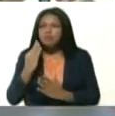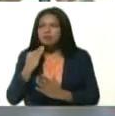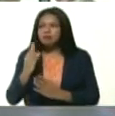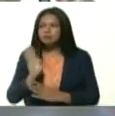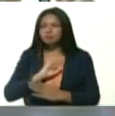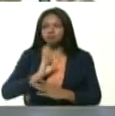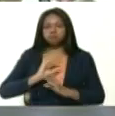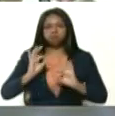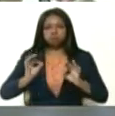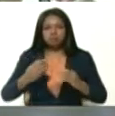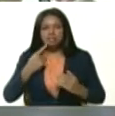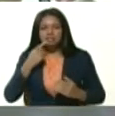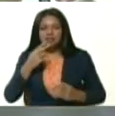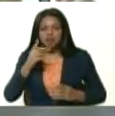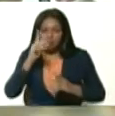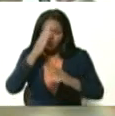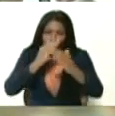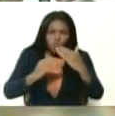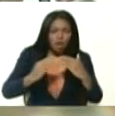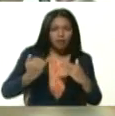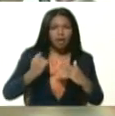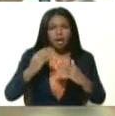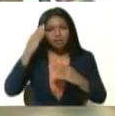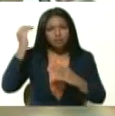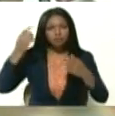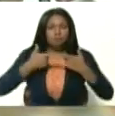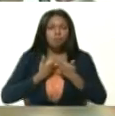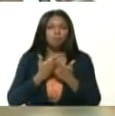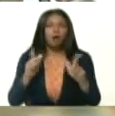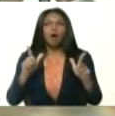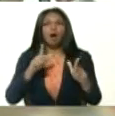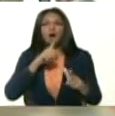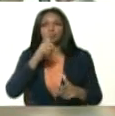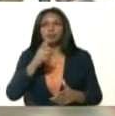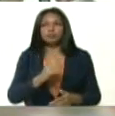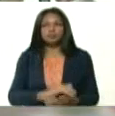propia carne la misericordia de Dios que los libere del mal.